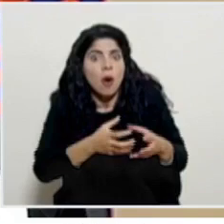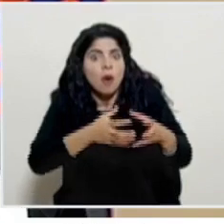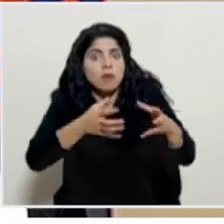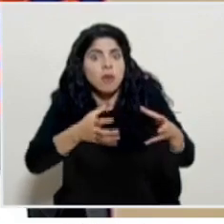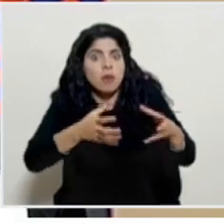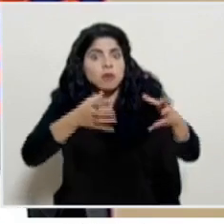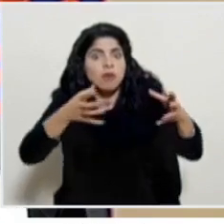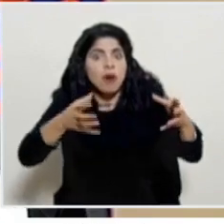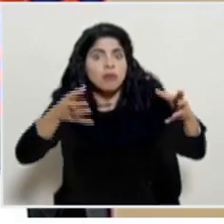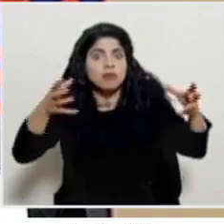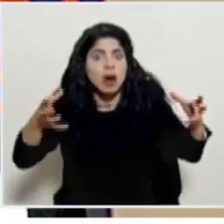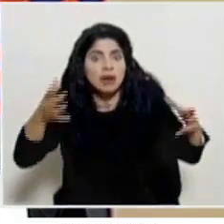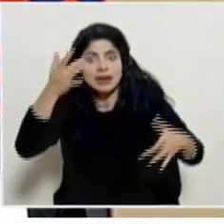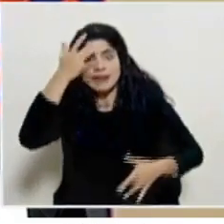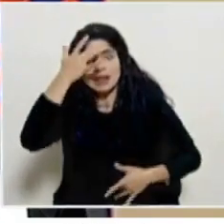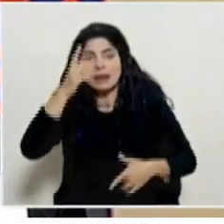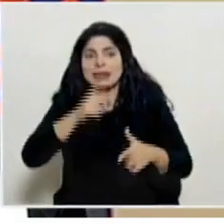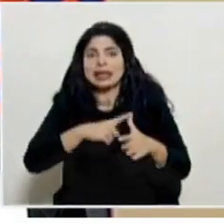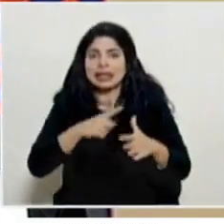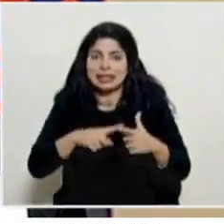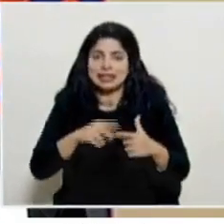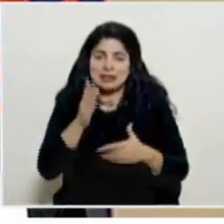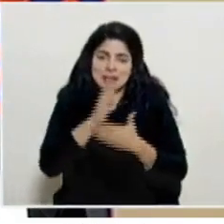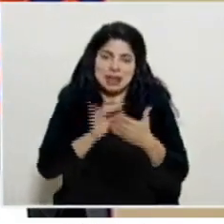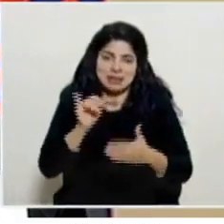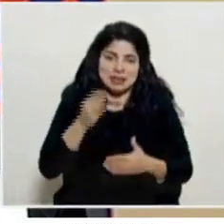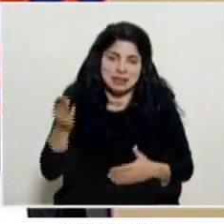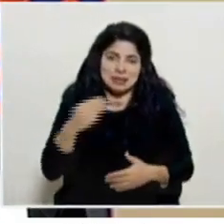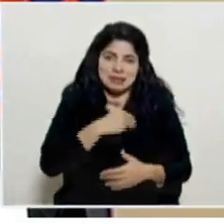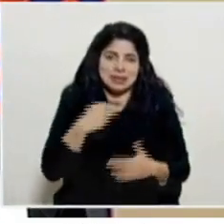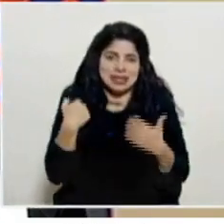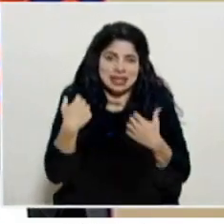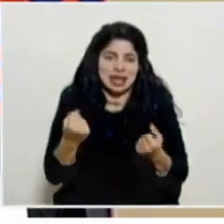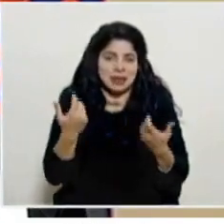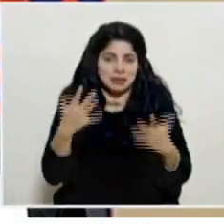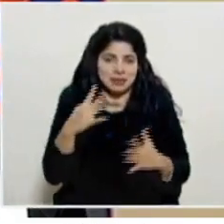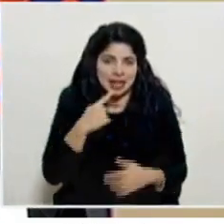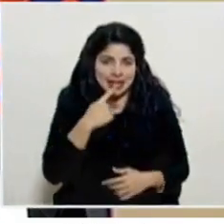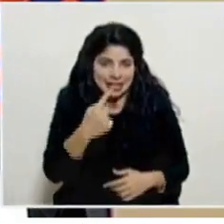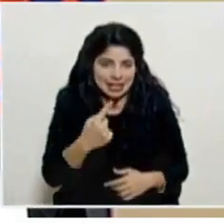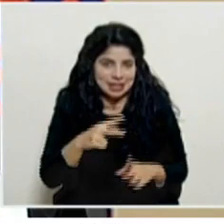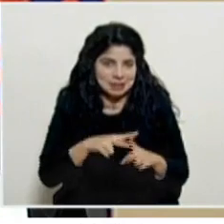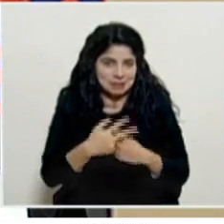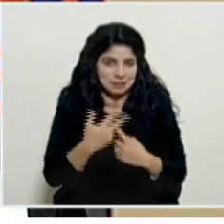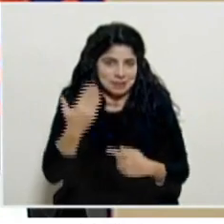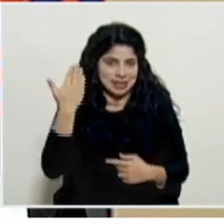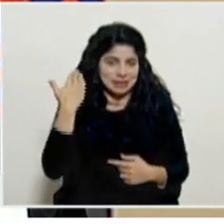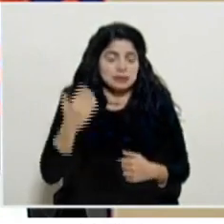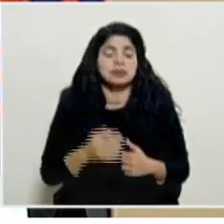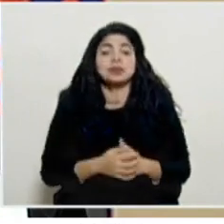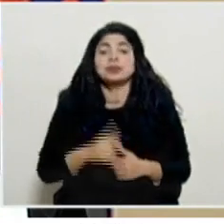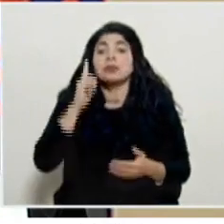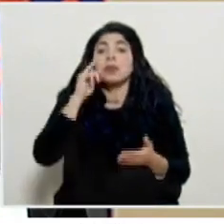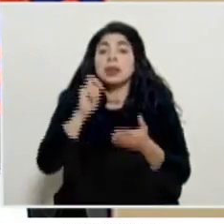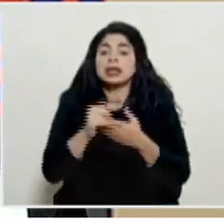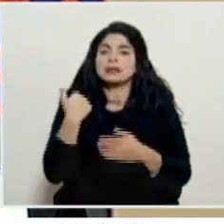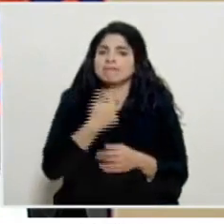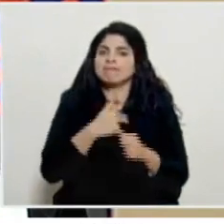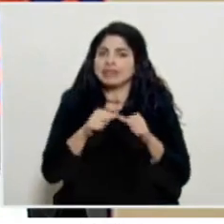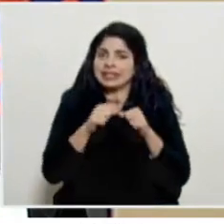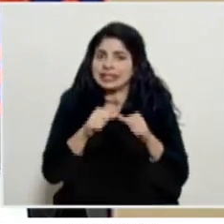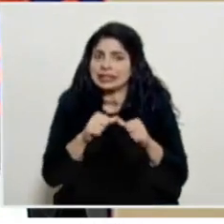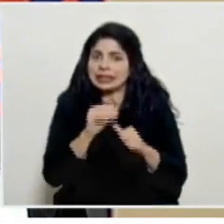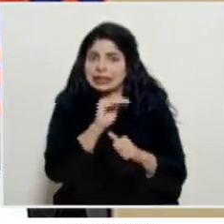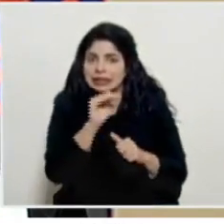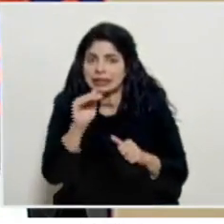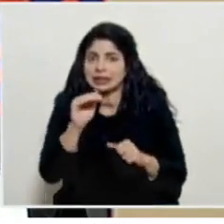incrementando los casos y es parte de lo que el señor ministro de salud también mencionó al inicio de esta conferencia por lo tanto seguimos aplicando